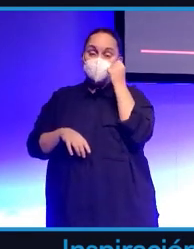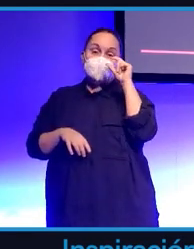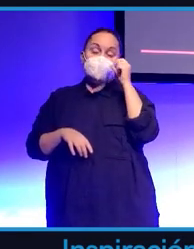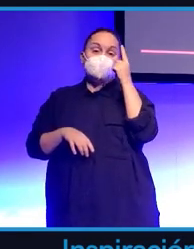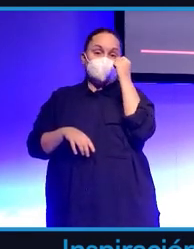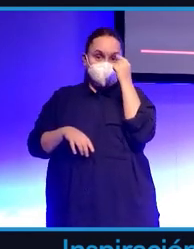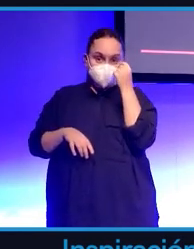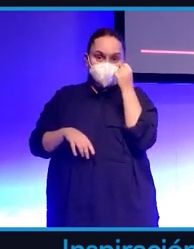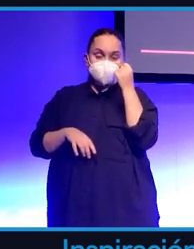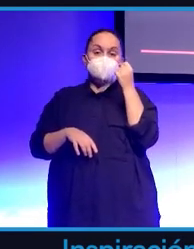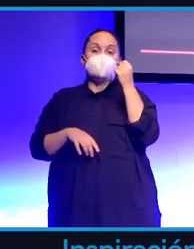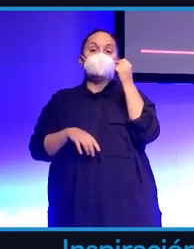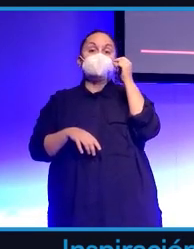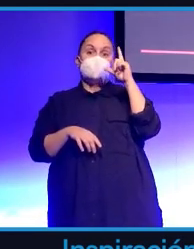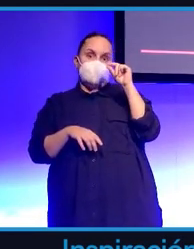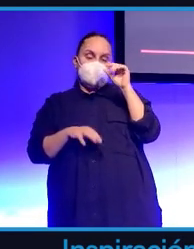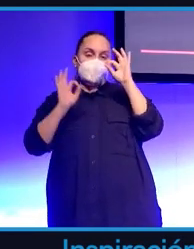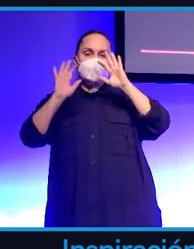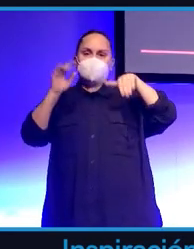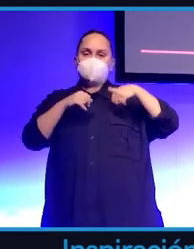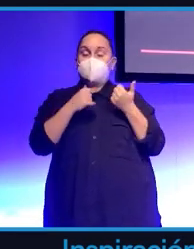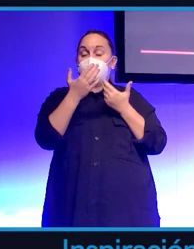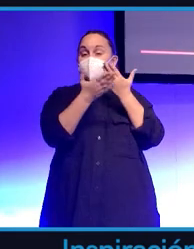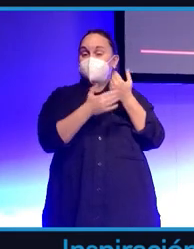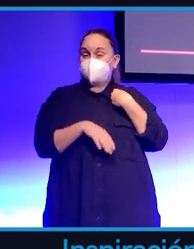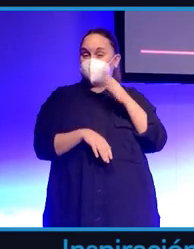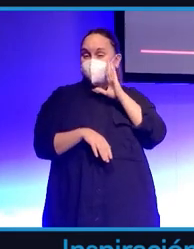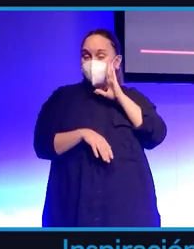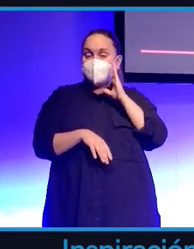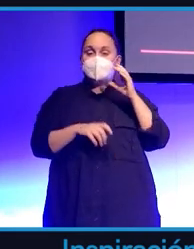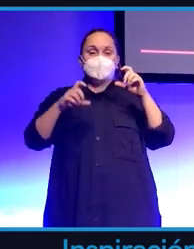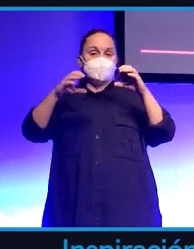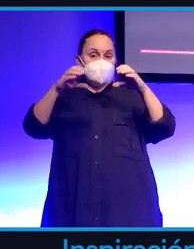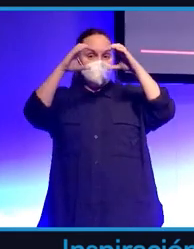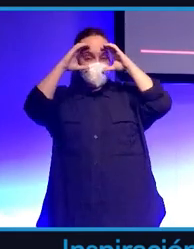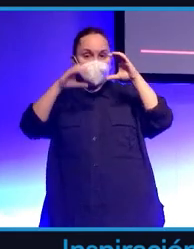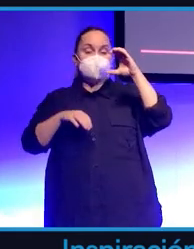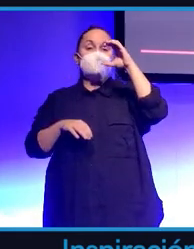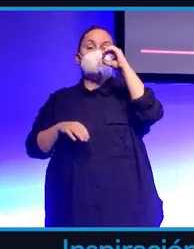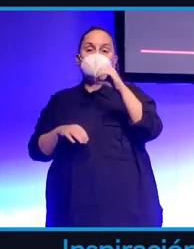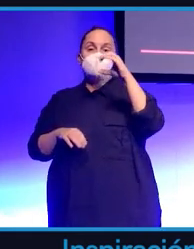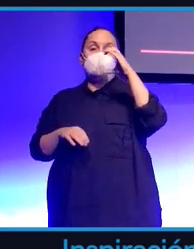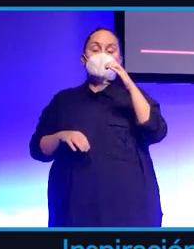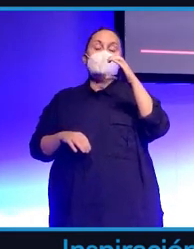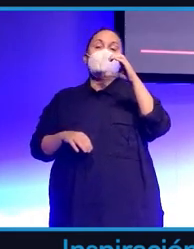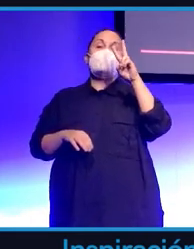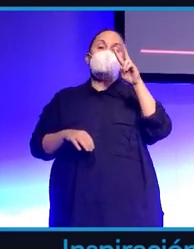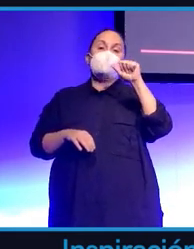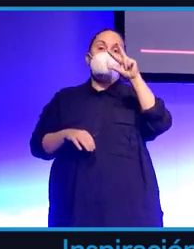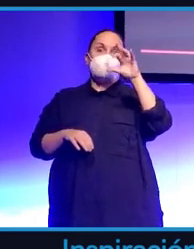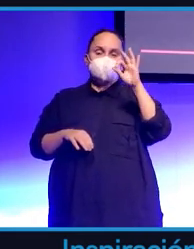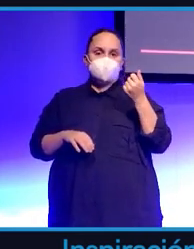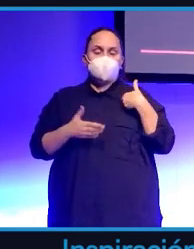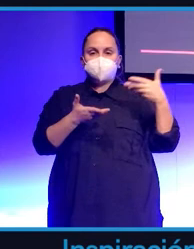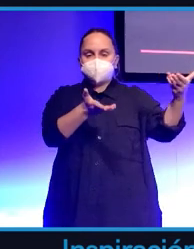prototipo de esa gafa de Oculus que os comentaba antes que salió hace unos años lo recibí me puse la gafa yo vi ese otro